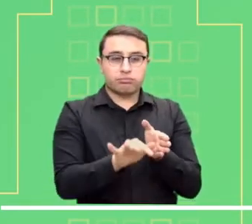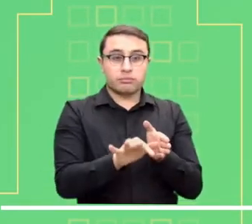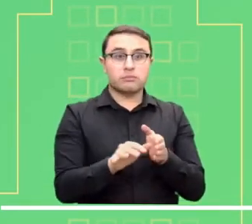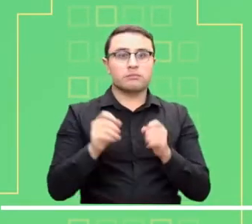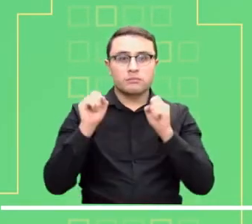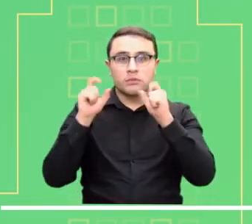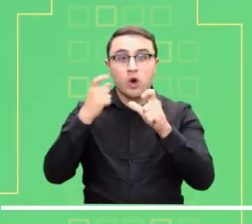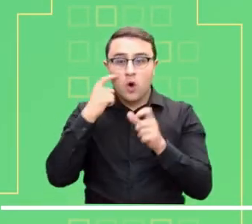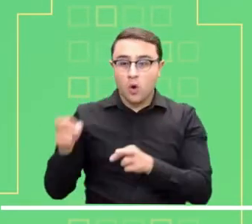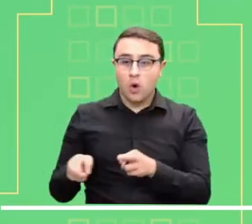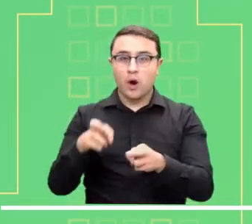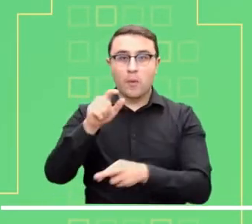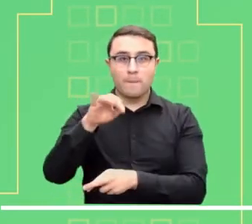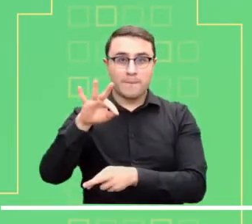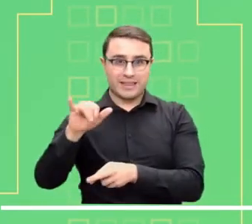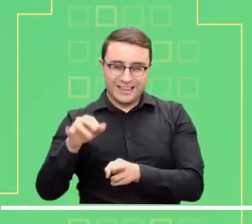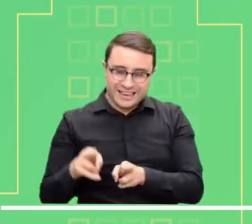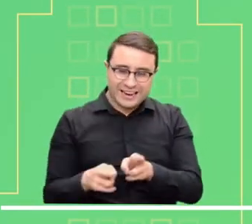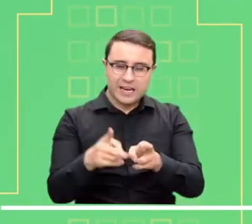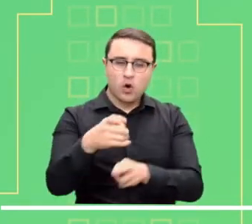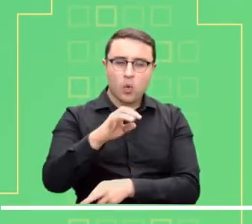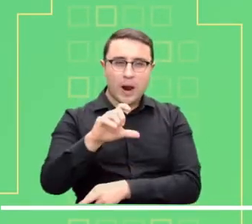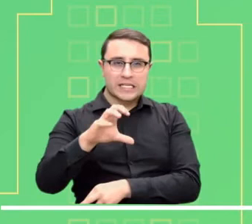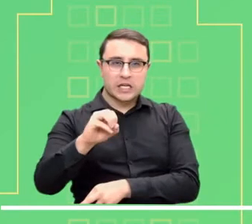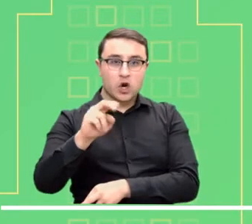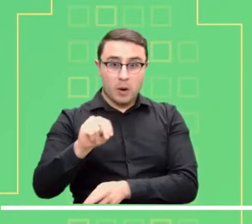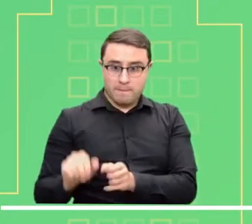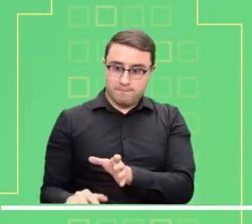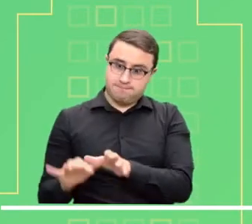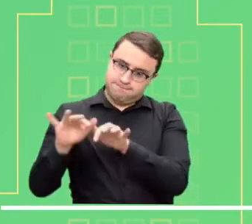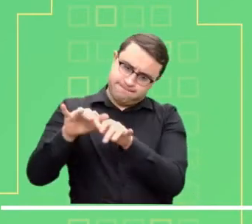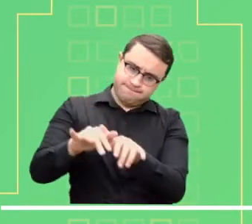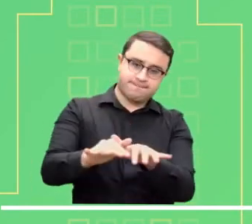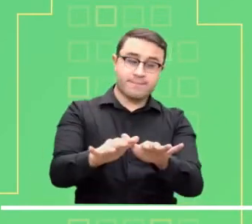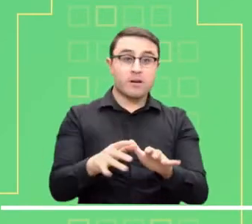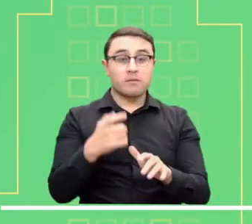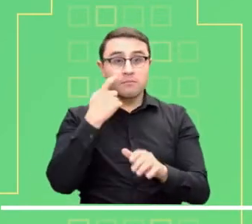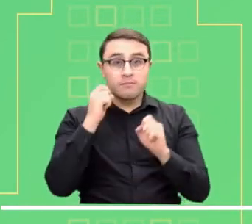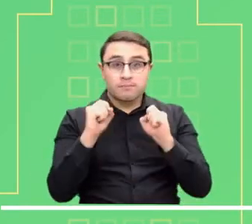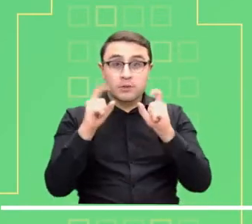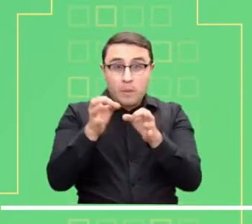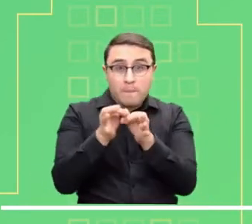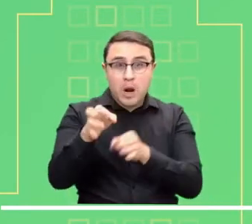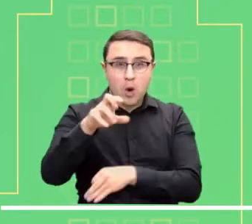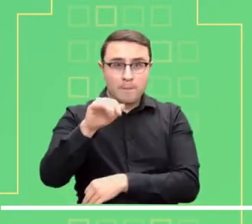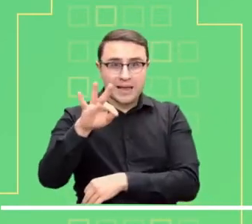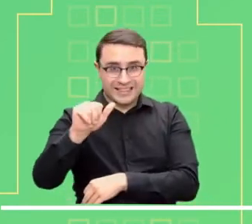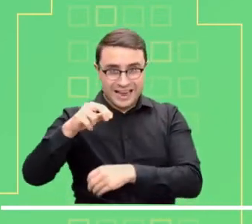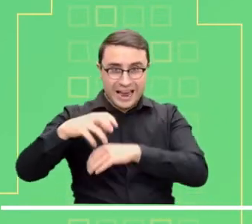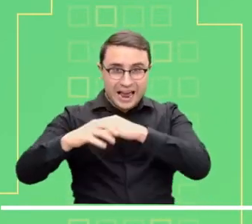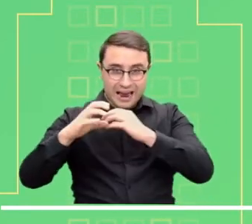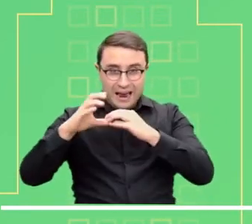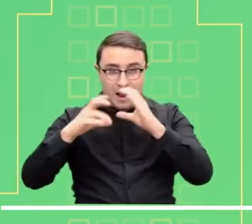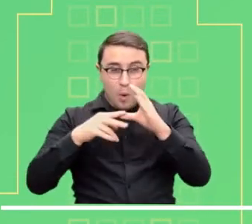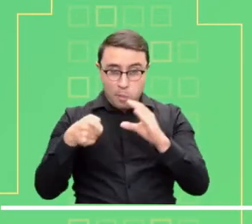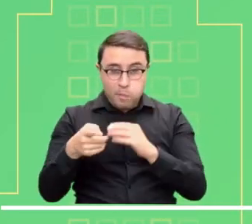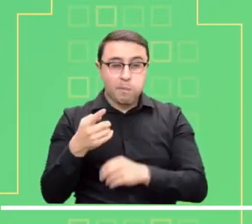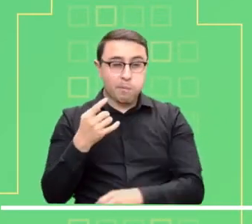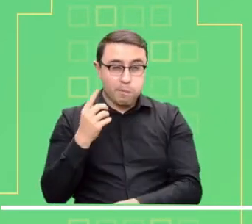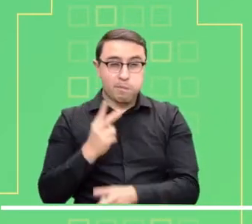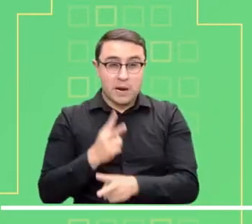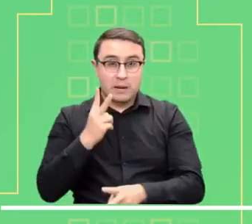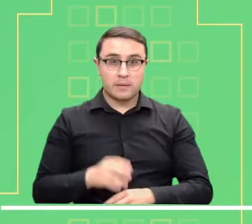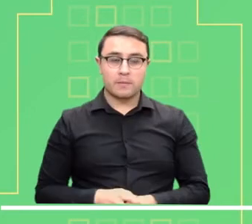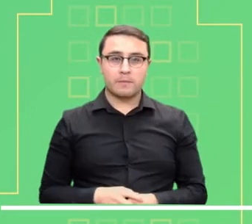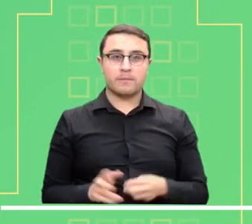los municipios San Benito, Abad y Magangue. Atención a las crecientes en la parte alta del río Patía y su afluente, el río Huachicono. Especial